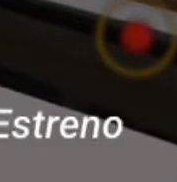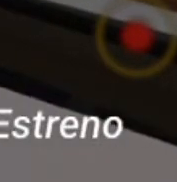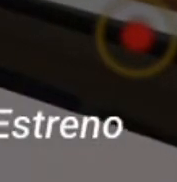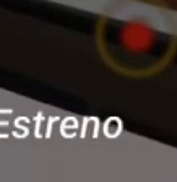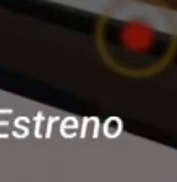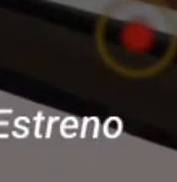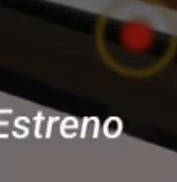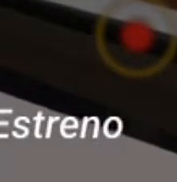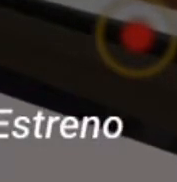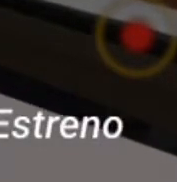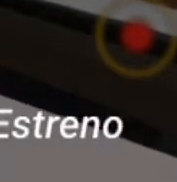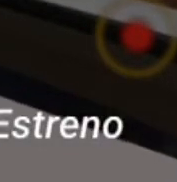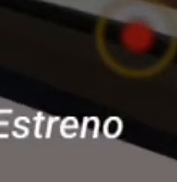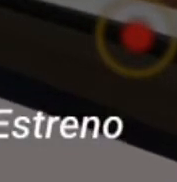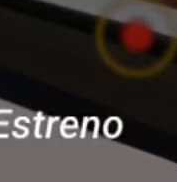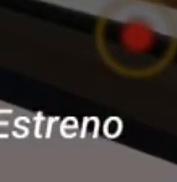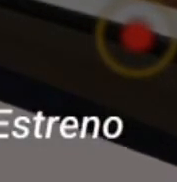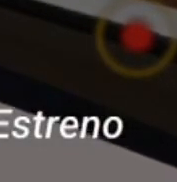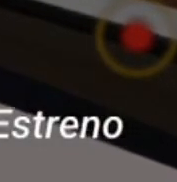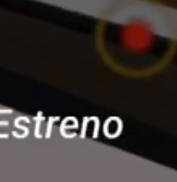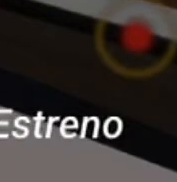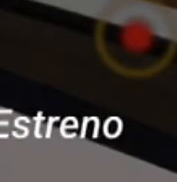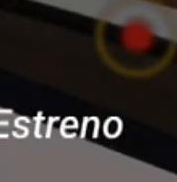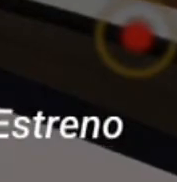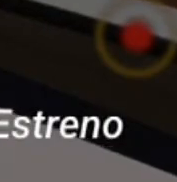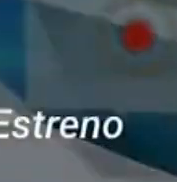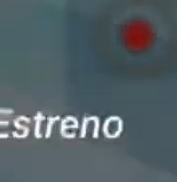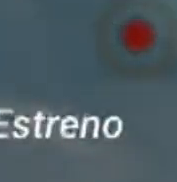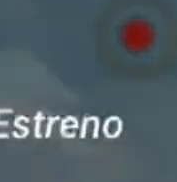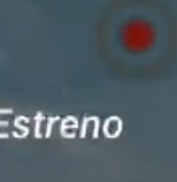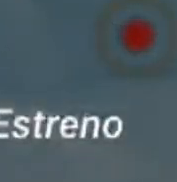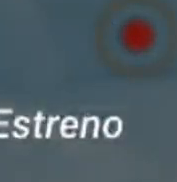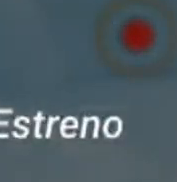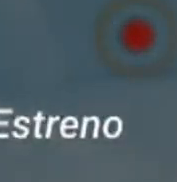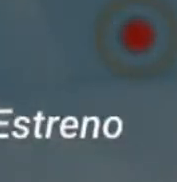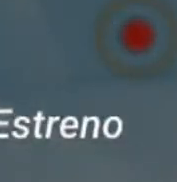laboral, violencia de género y salud. Recuerde, a las 9 de la Noche.